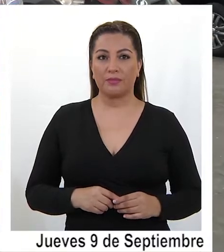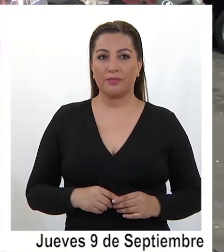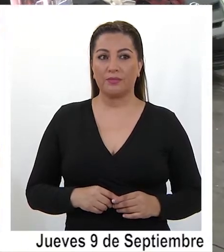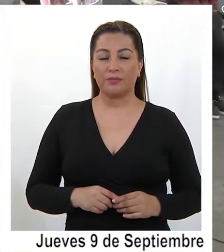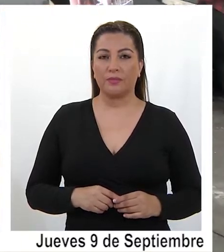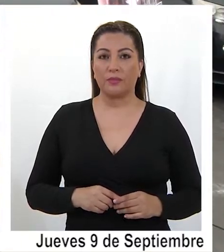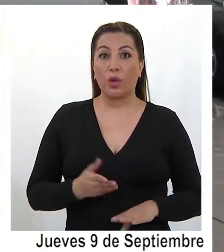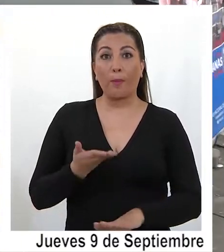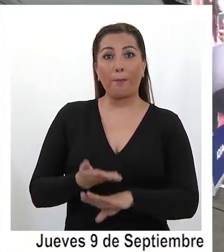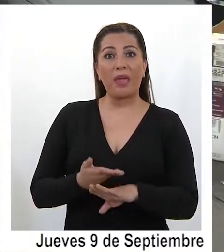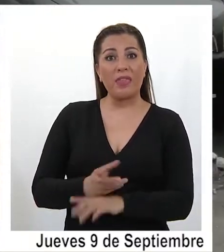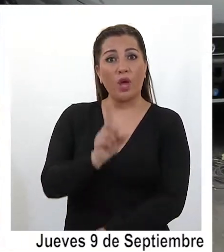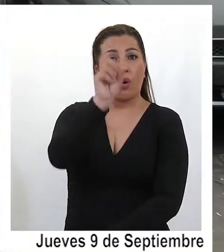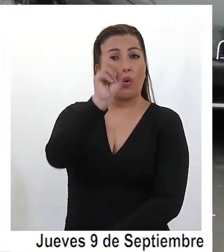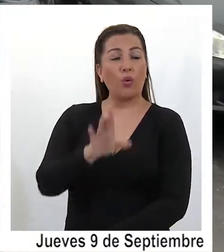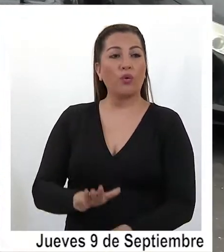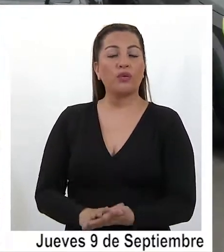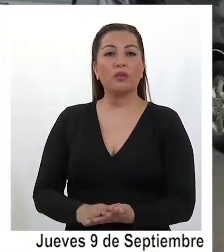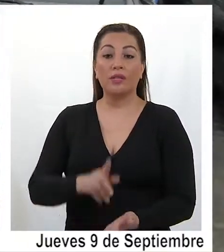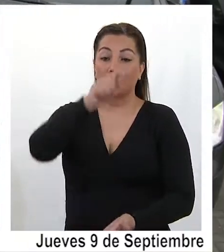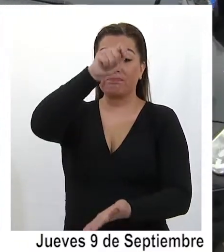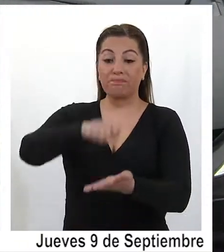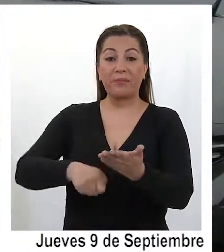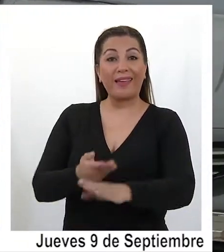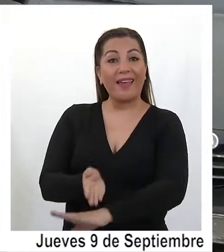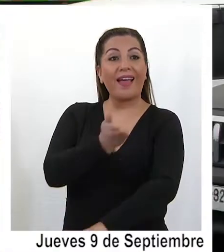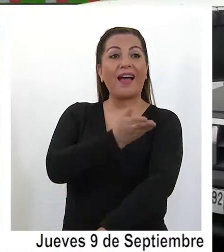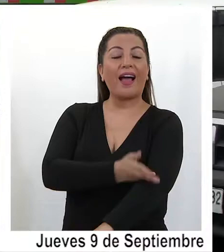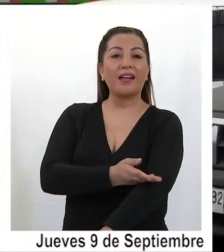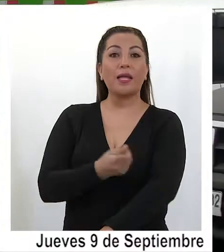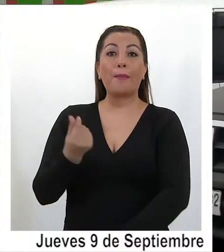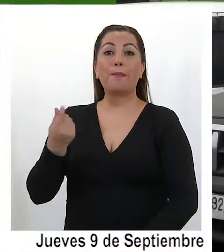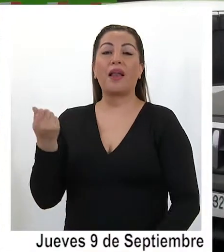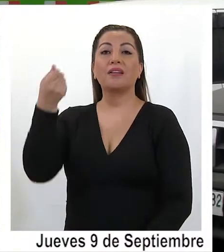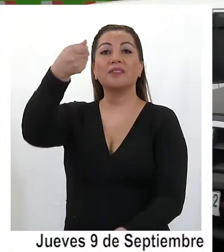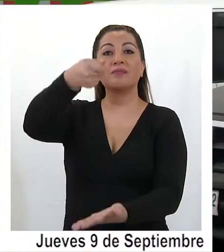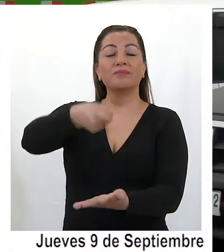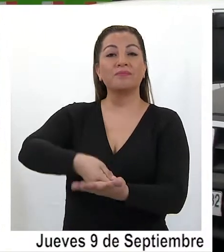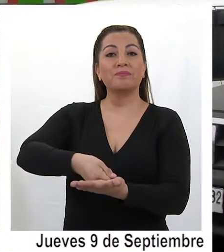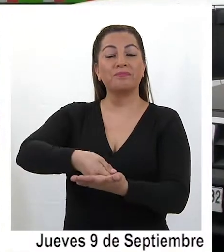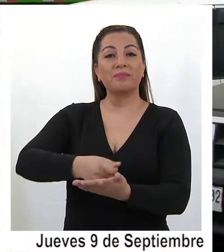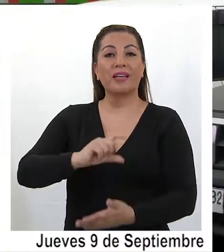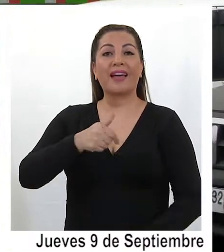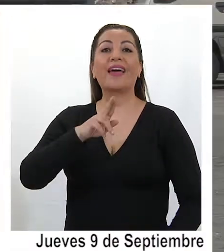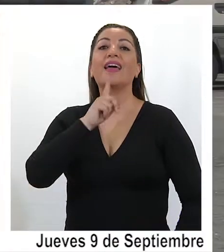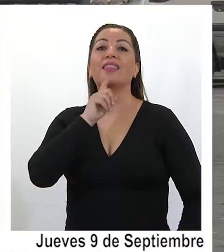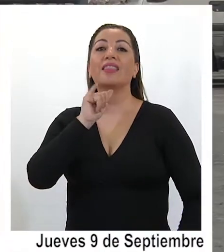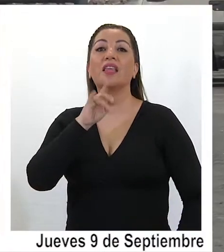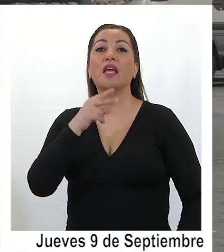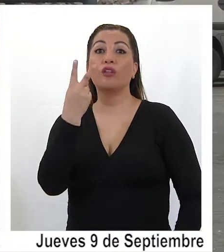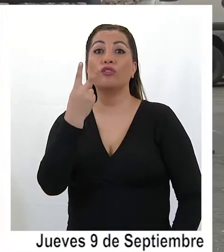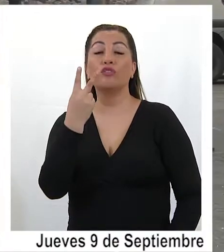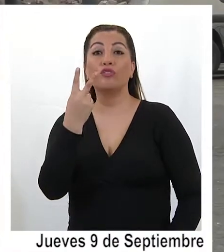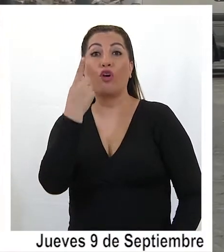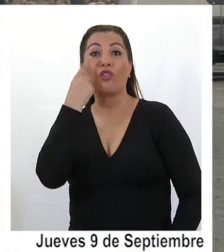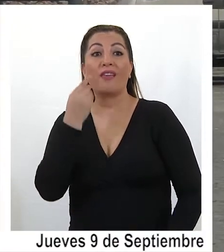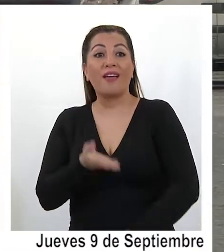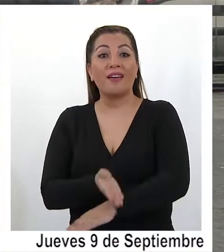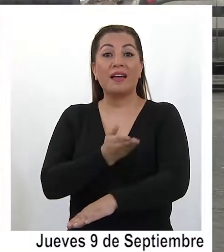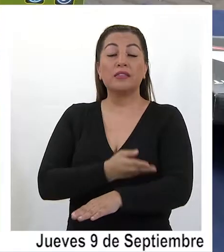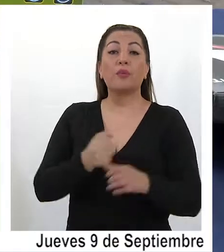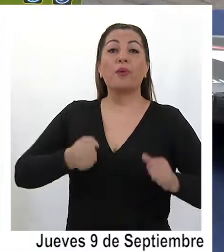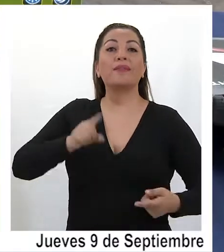Con requisitos únicos como la inscripción previa y el depósito de las garantías 48 horas antes,